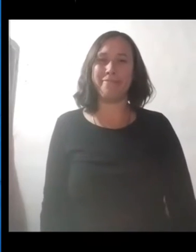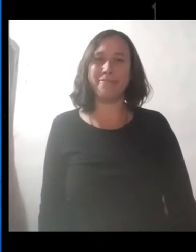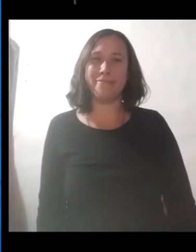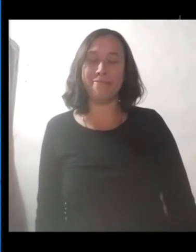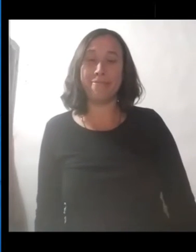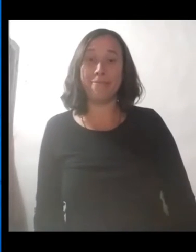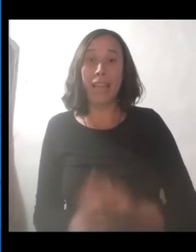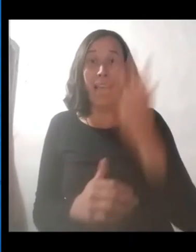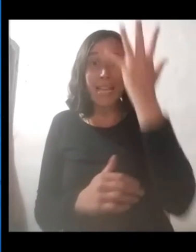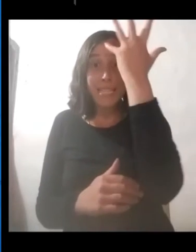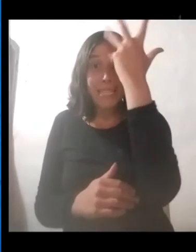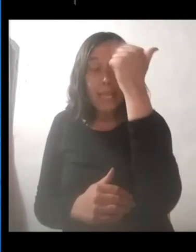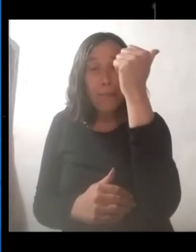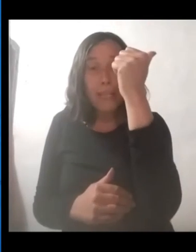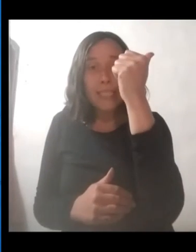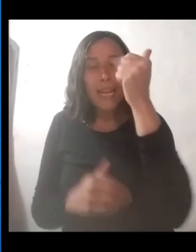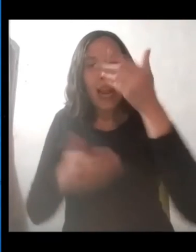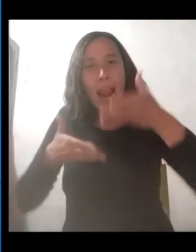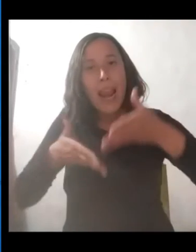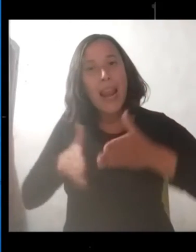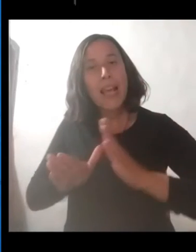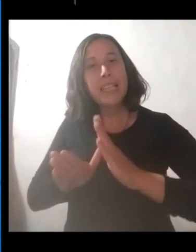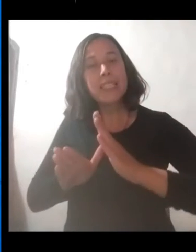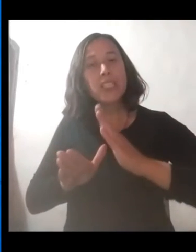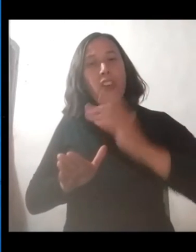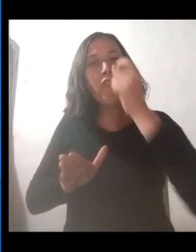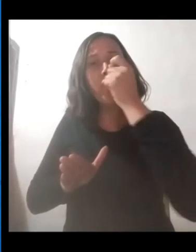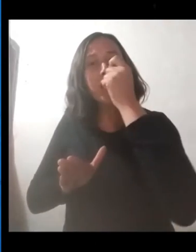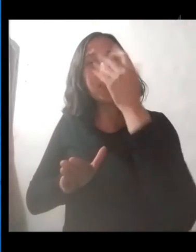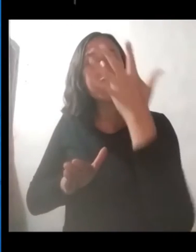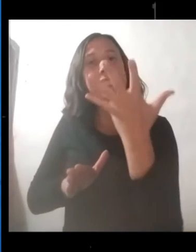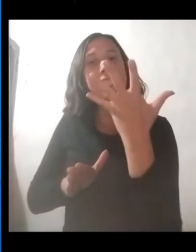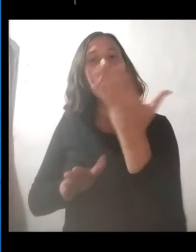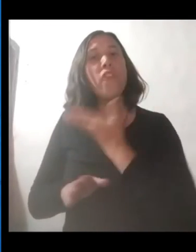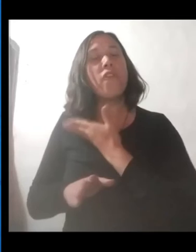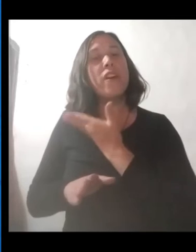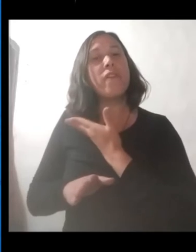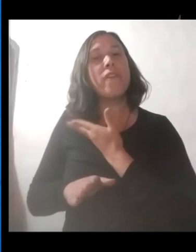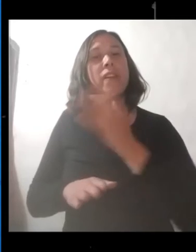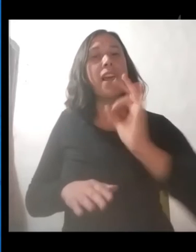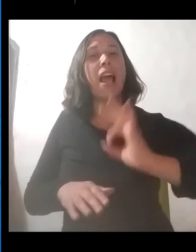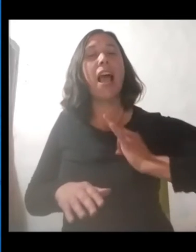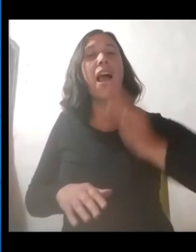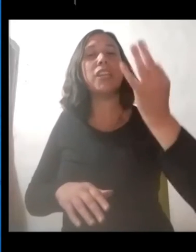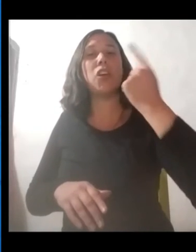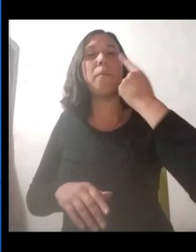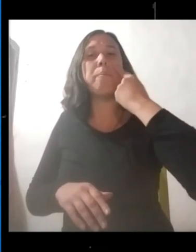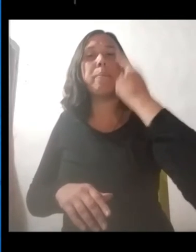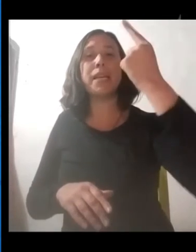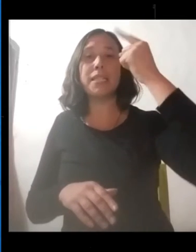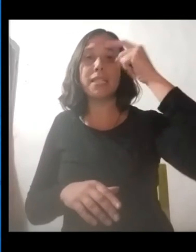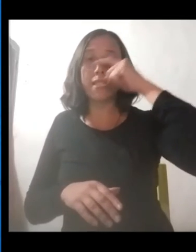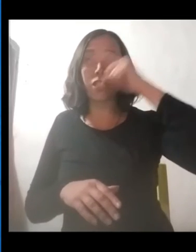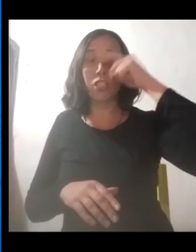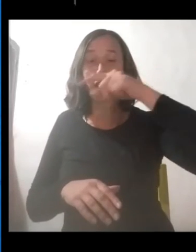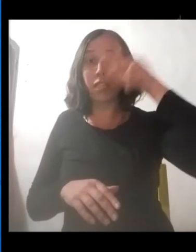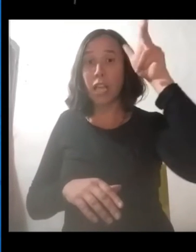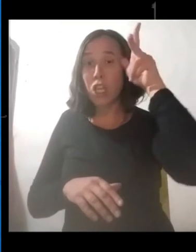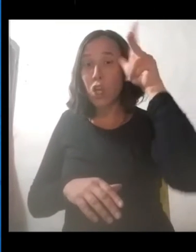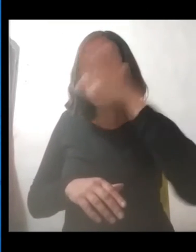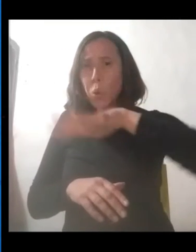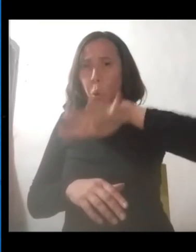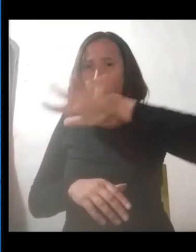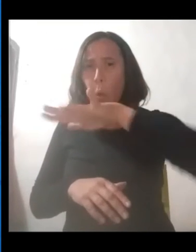San Martín nació el 25 de febrero de 1778 en Yapeyú,